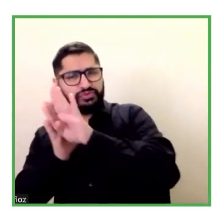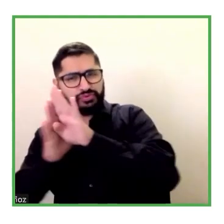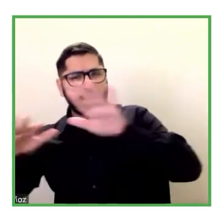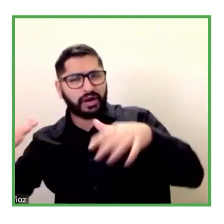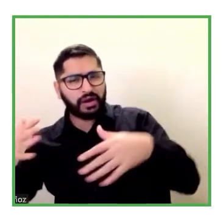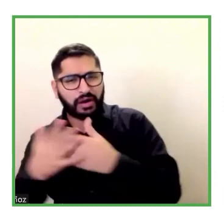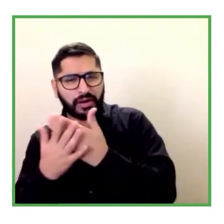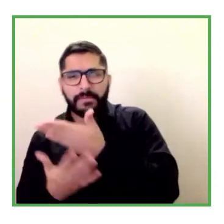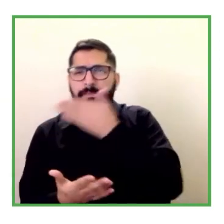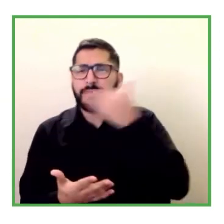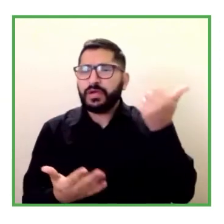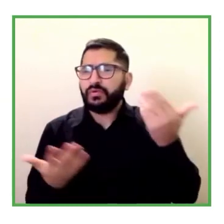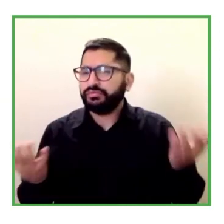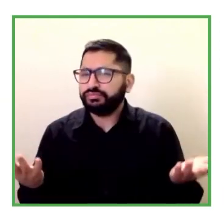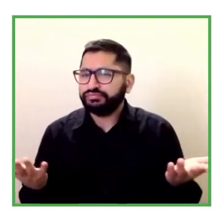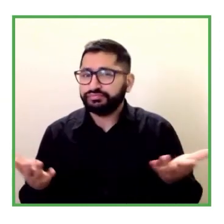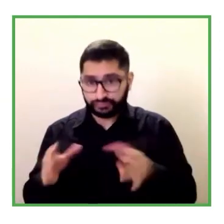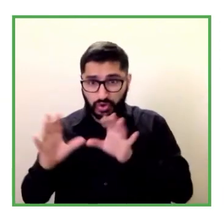empresarial?